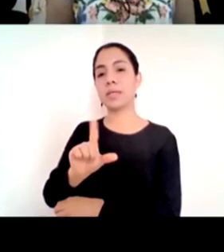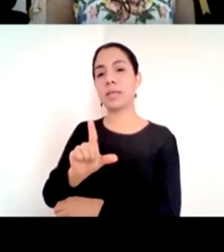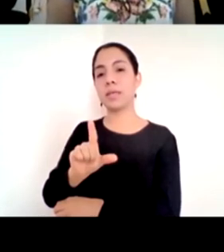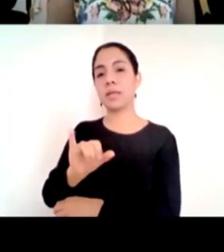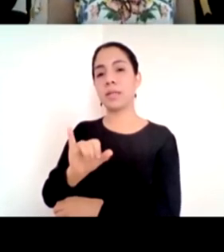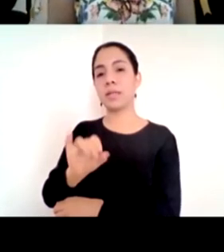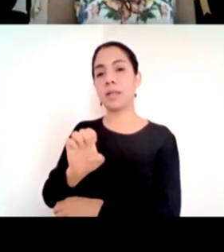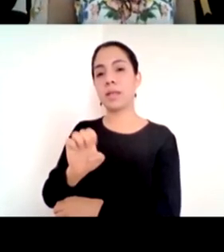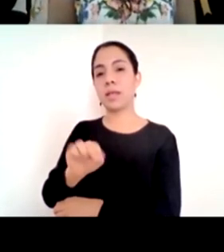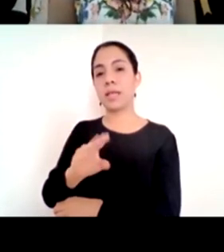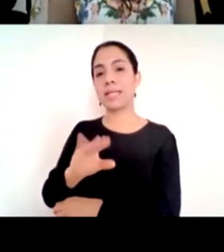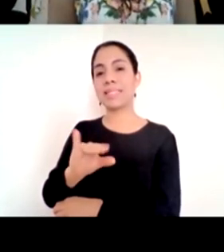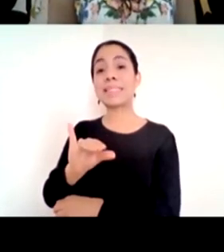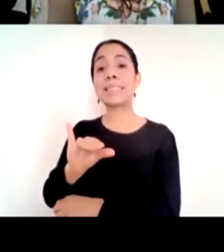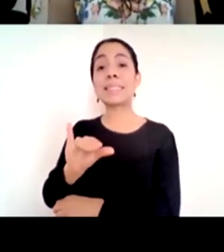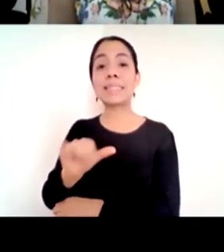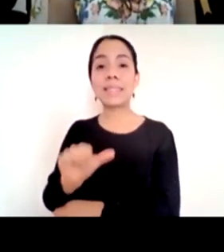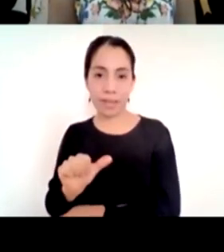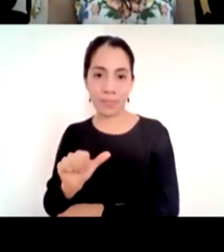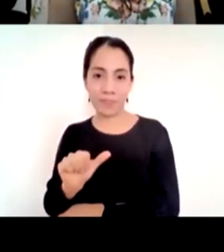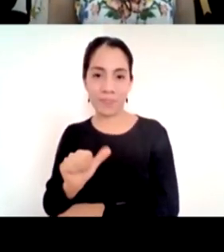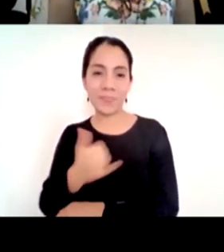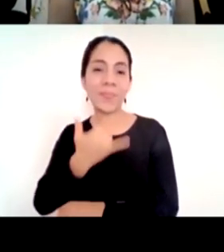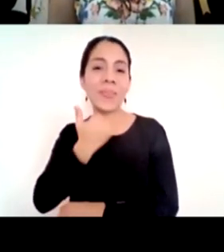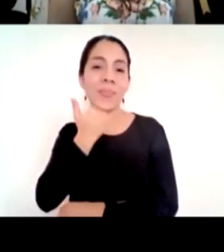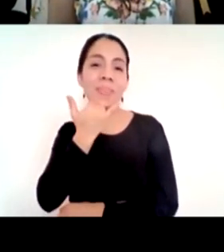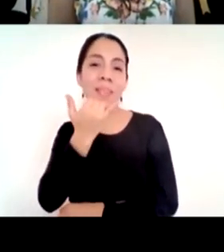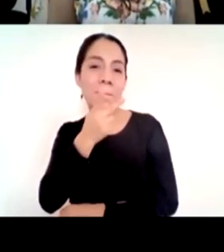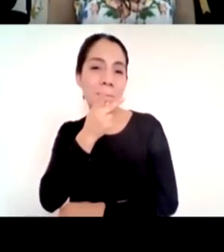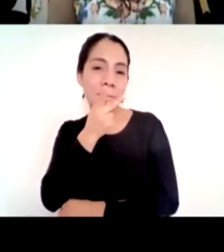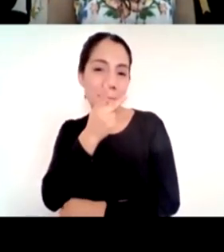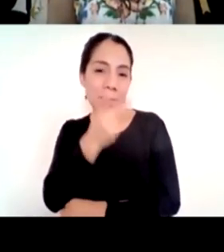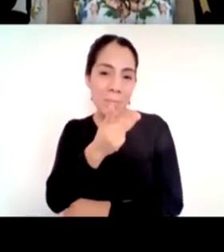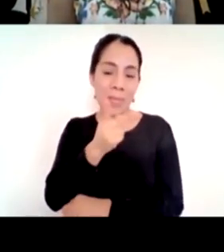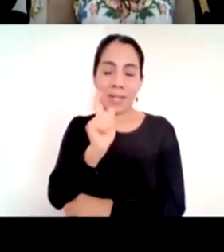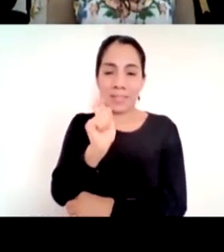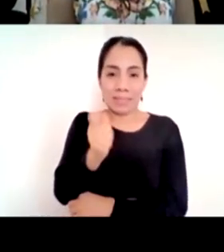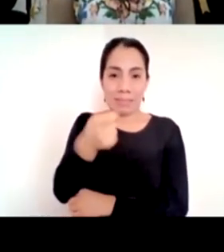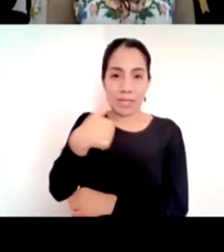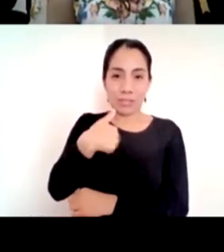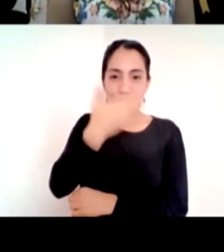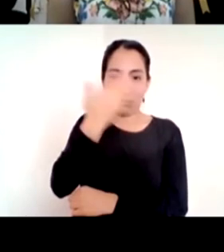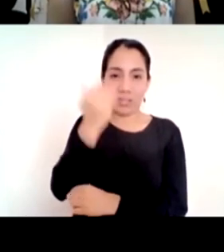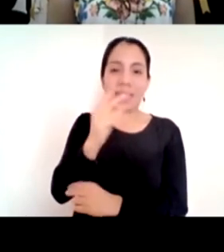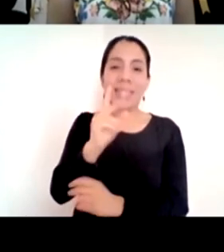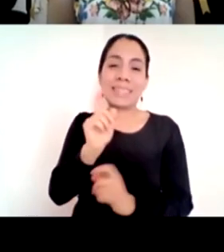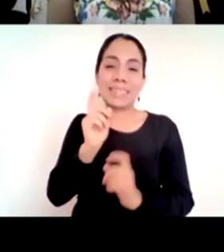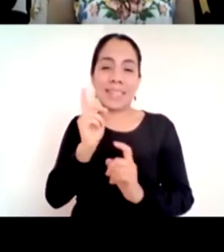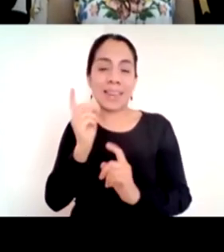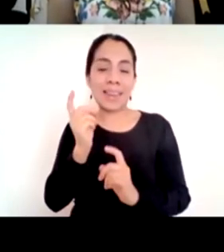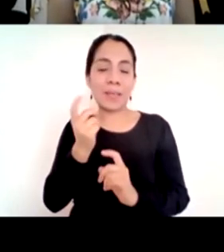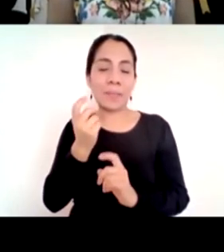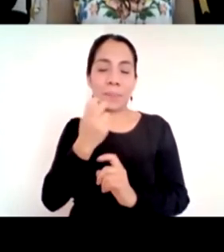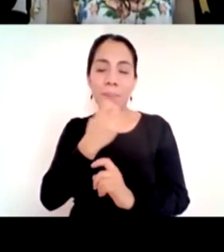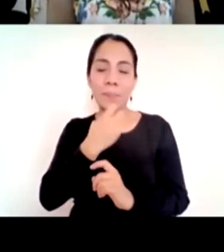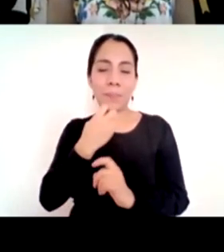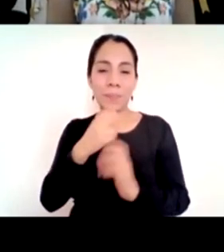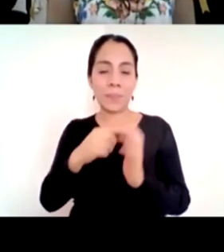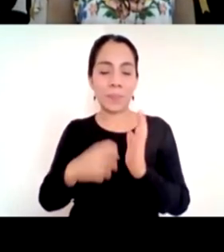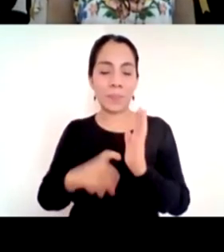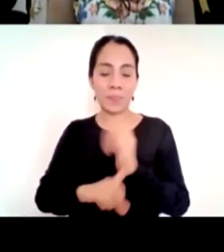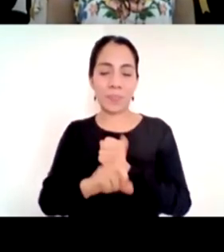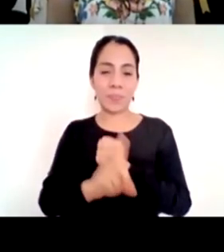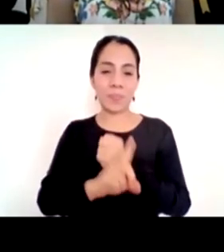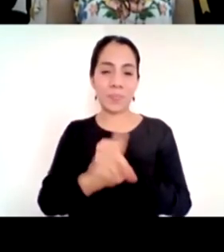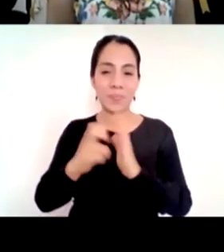me complica pero este diría el sabio Juan Gabriel no es falta de cariño pero está en en lo correcto la maestra que me